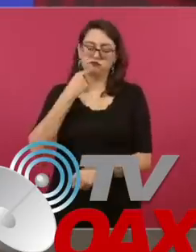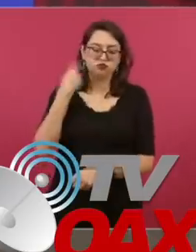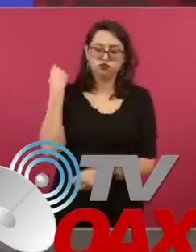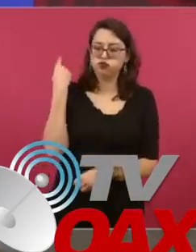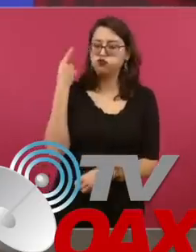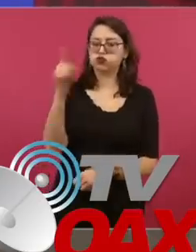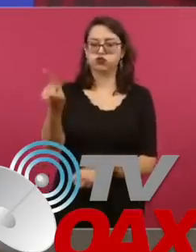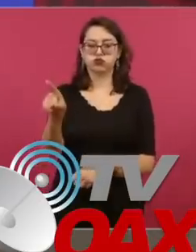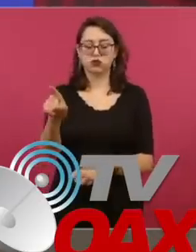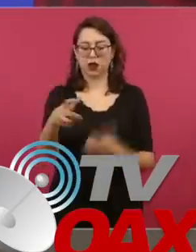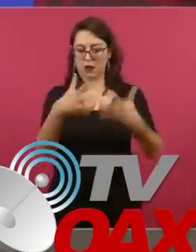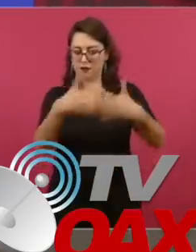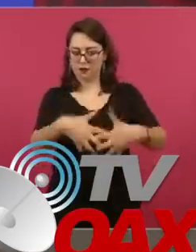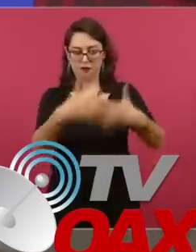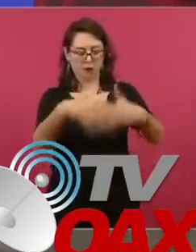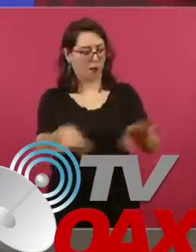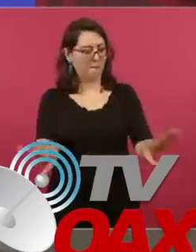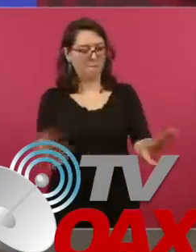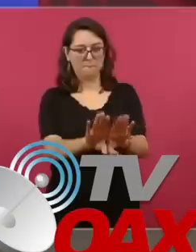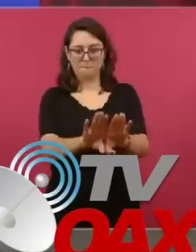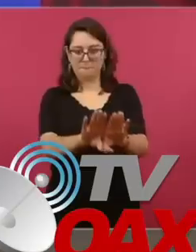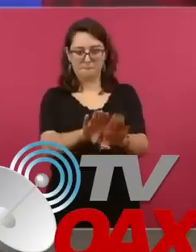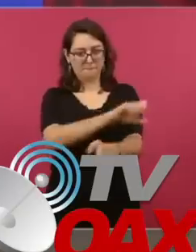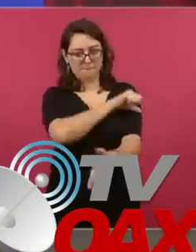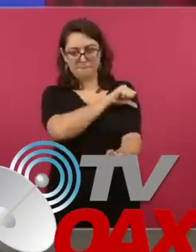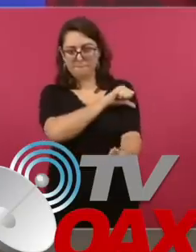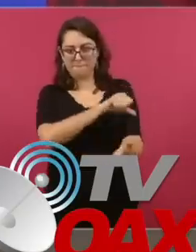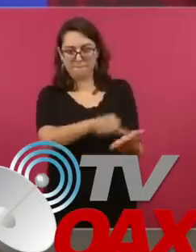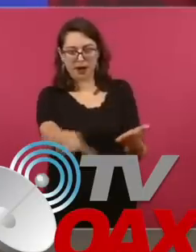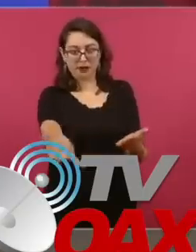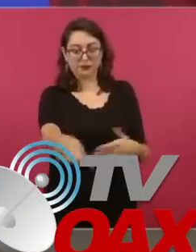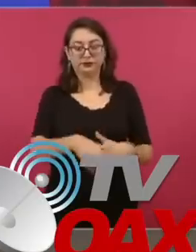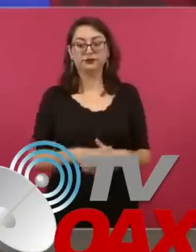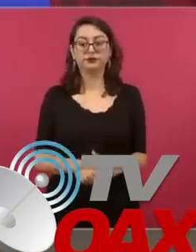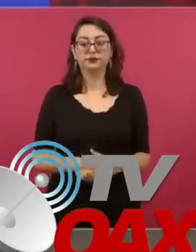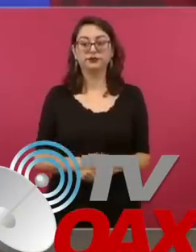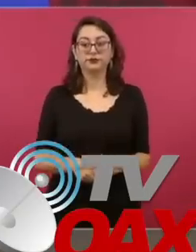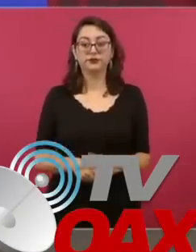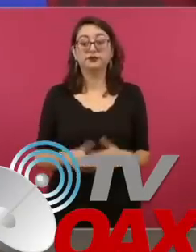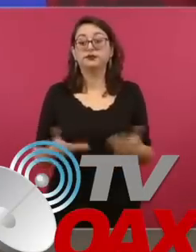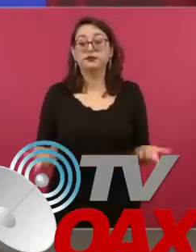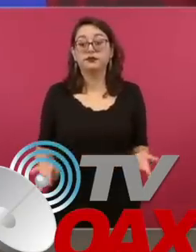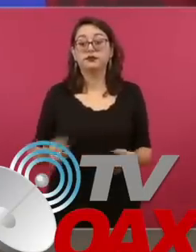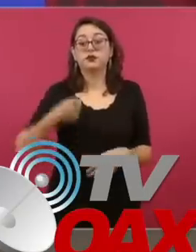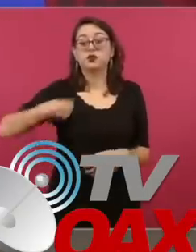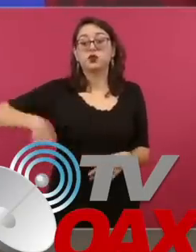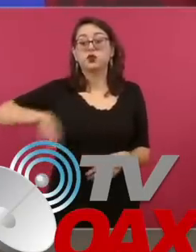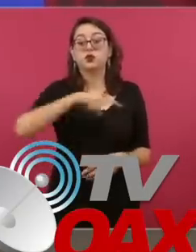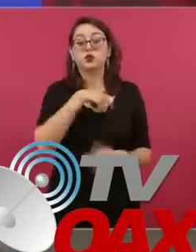¿Qué les estamos planteando? Hicimos un avalúo de todo